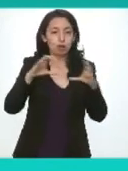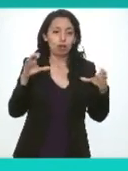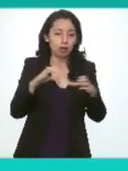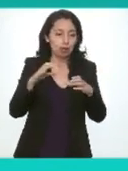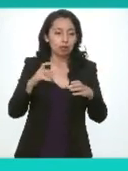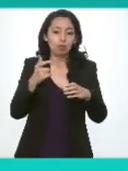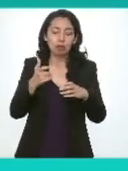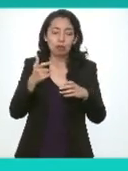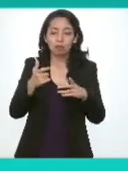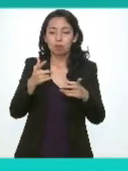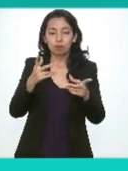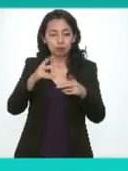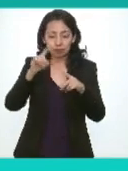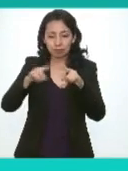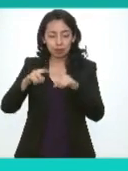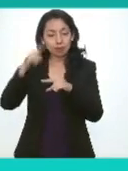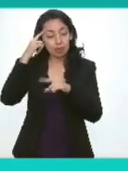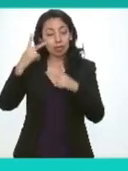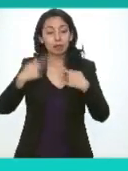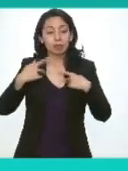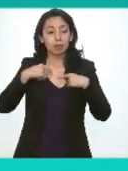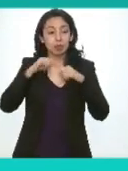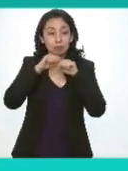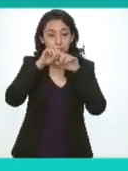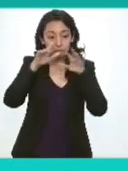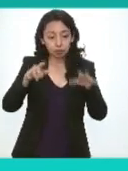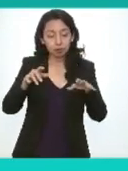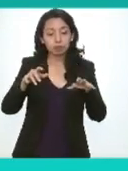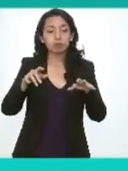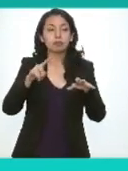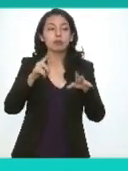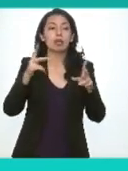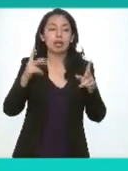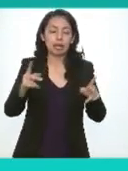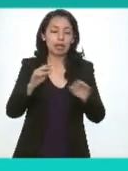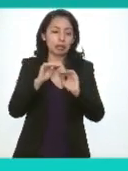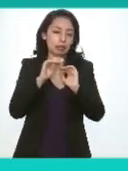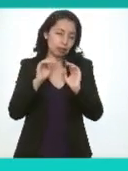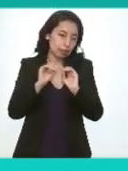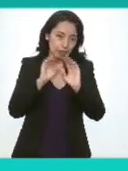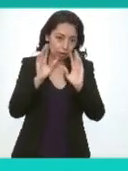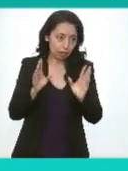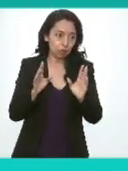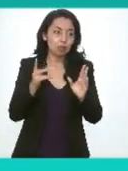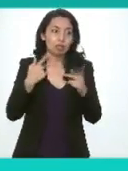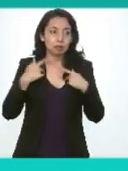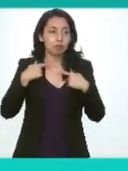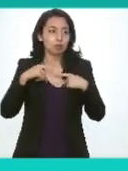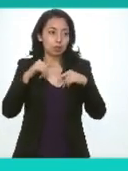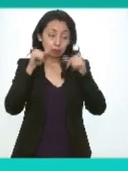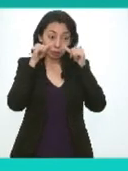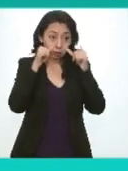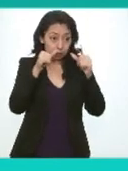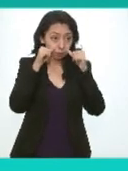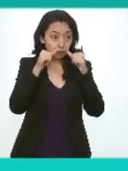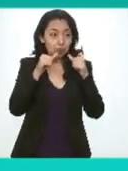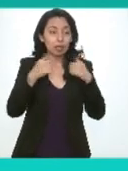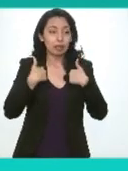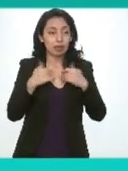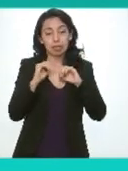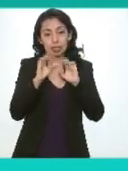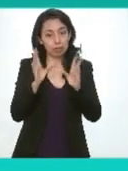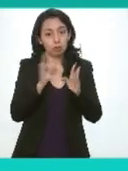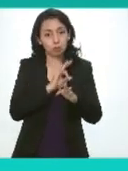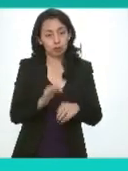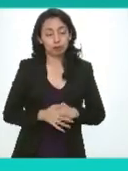para que el mensaje que se emita se genere de una manera adecuada y sea el canal adecuado sobre todo para el